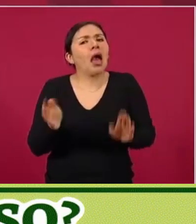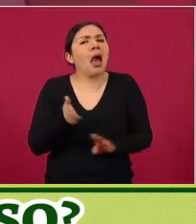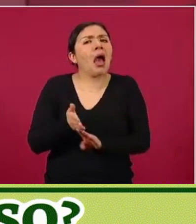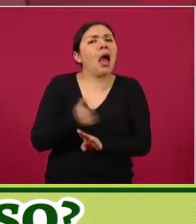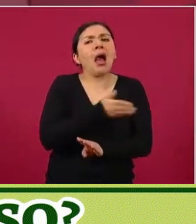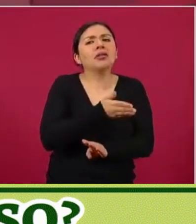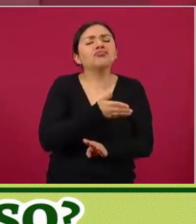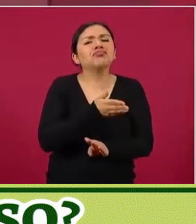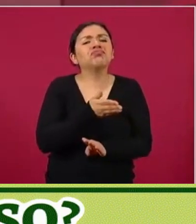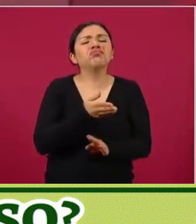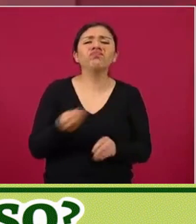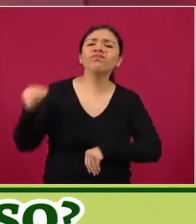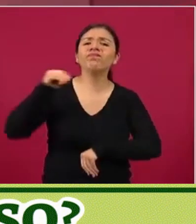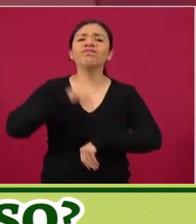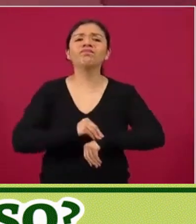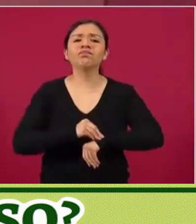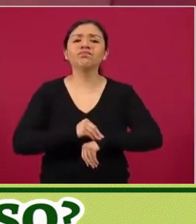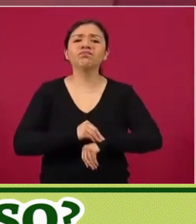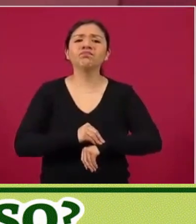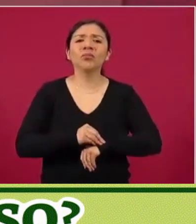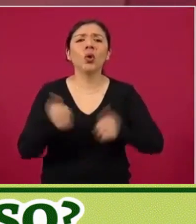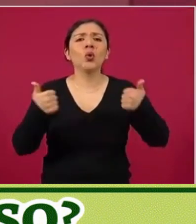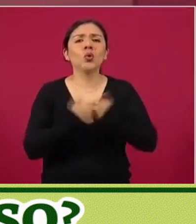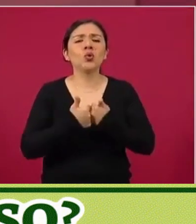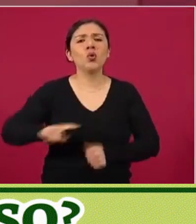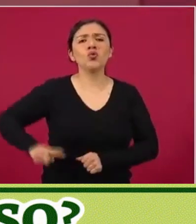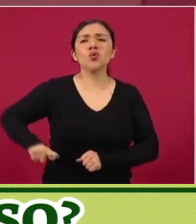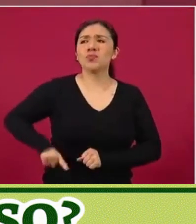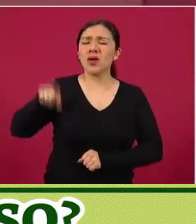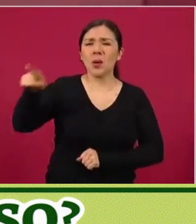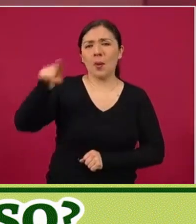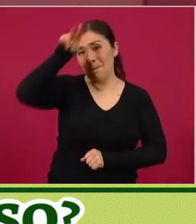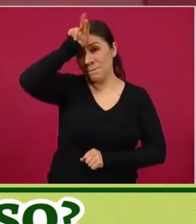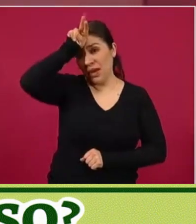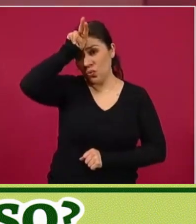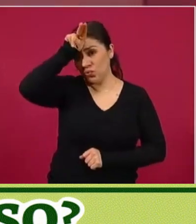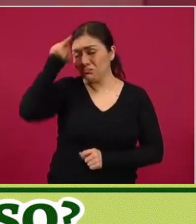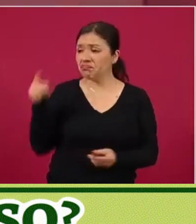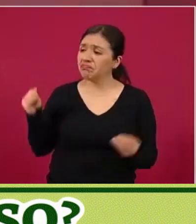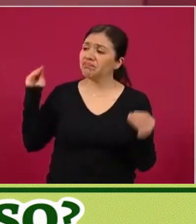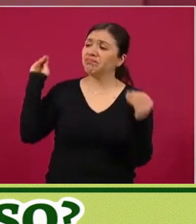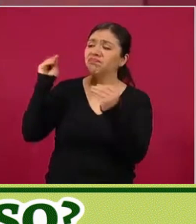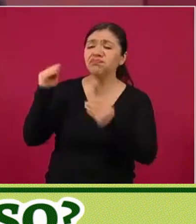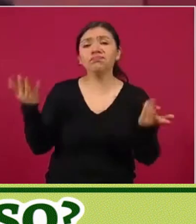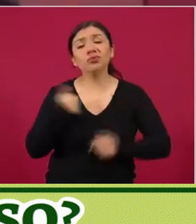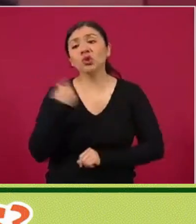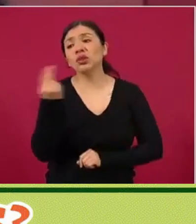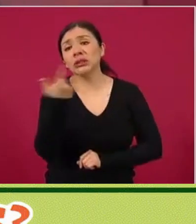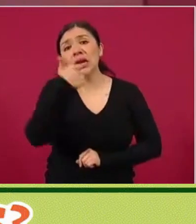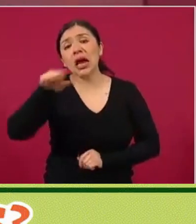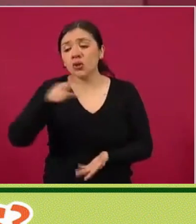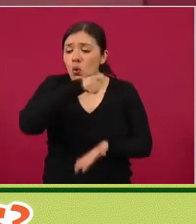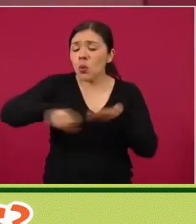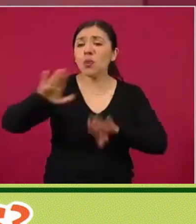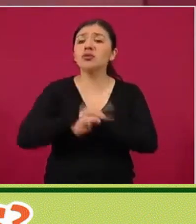ya sostenían con el gobierno del Perú de que necesitaban el gas porque ya lo